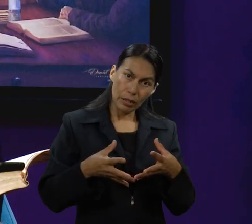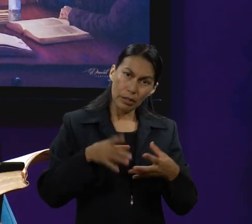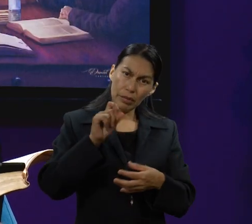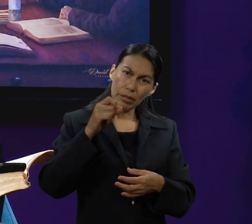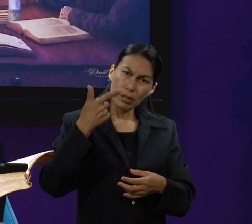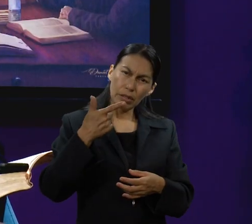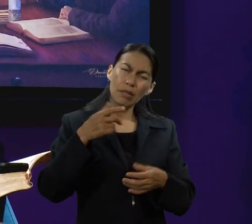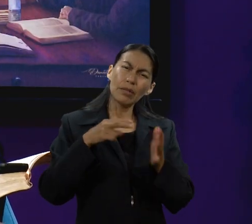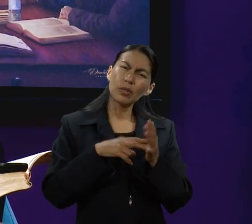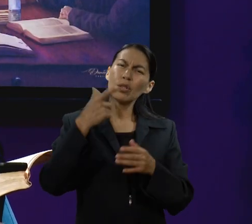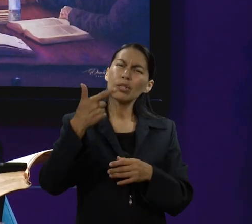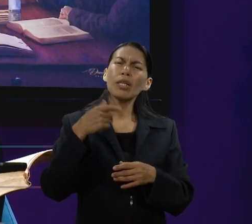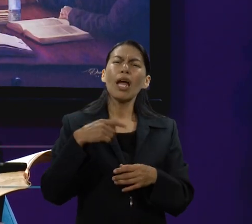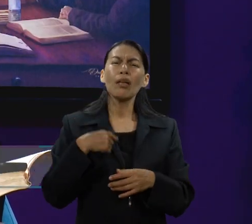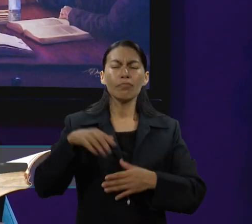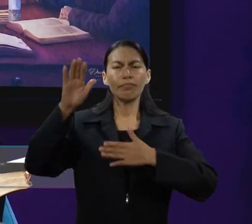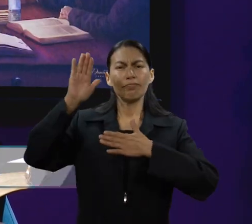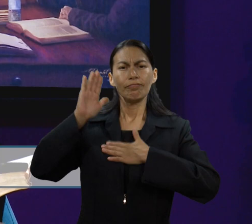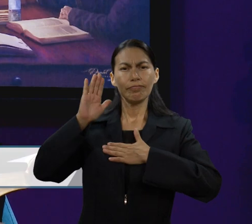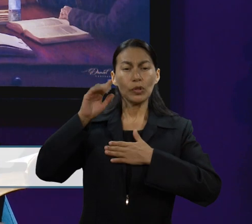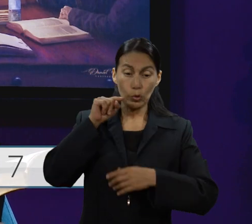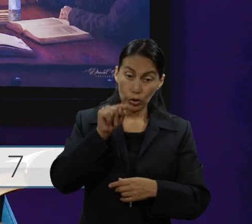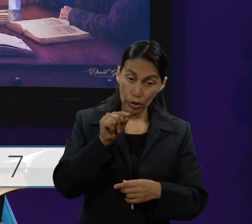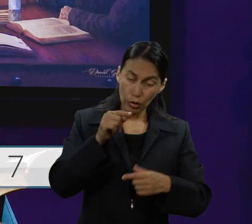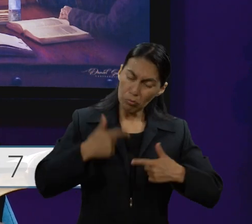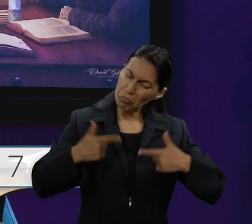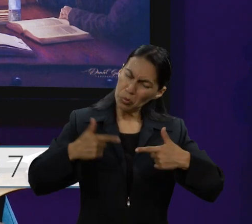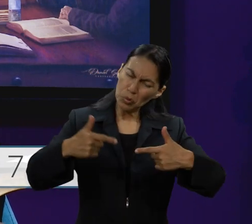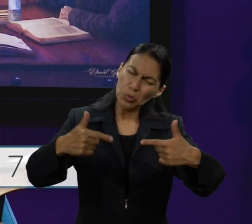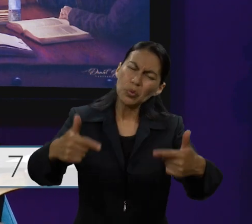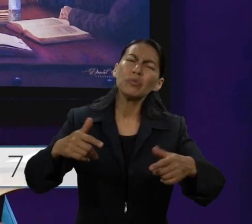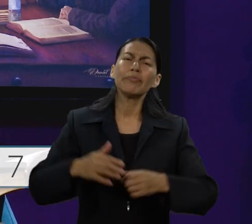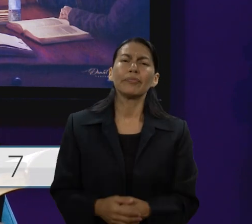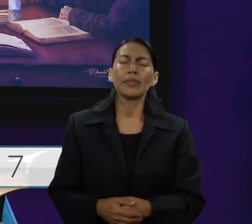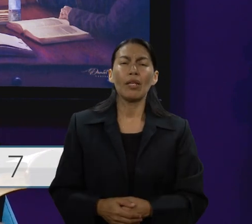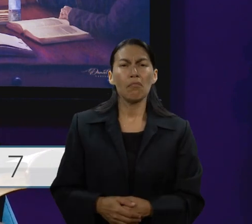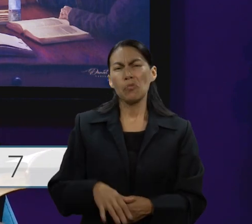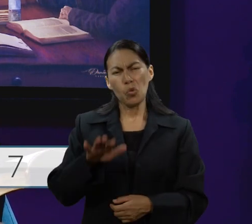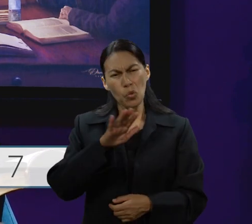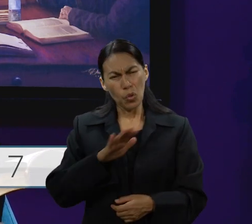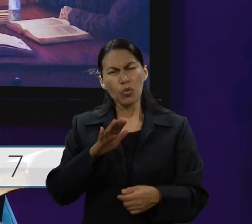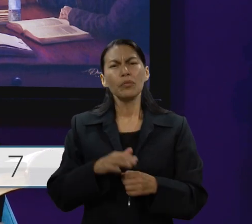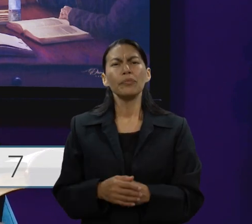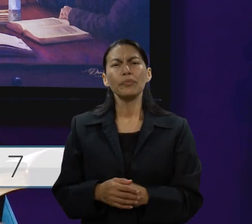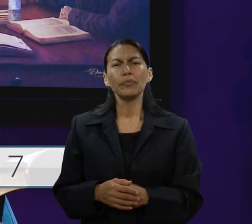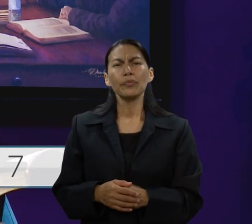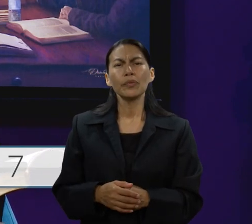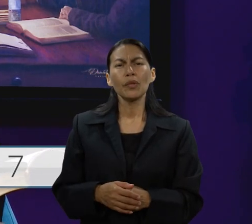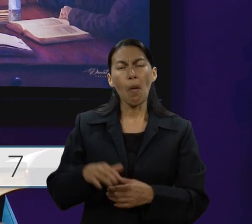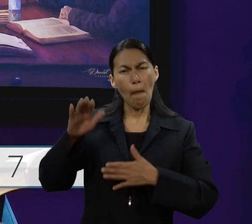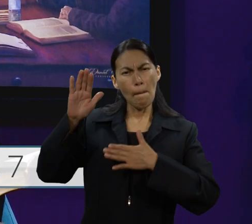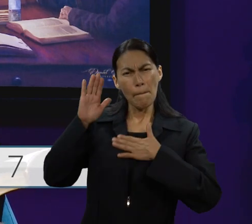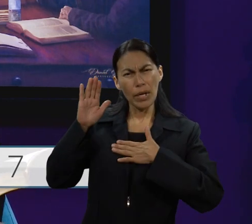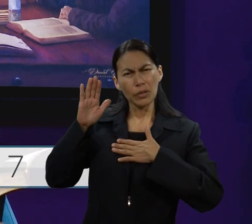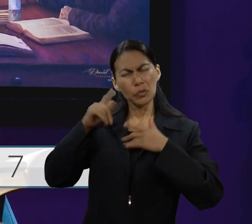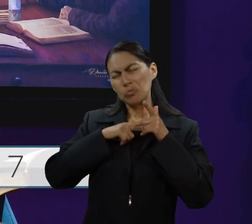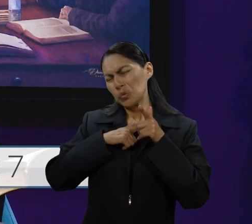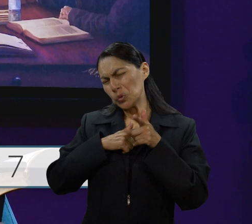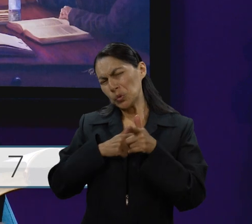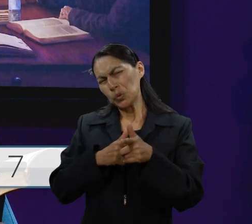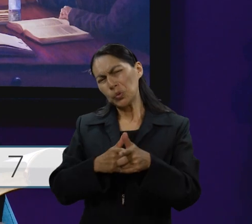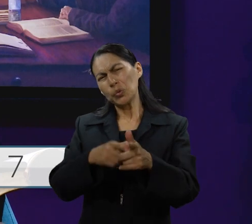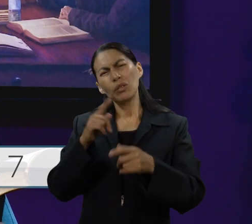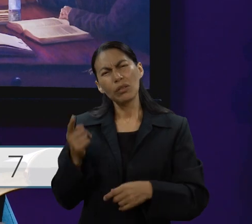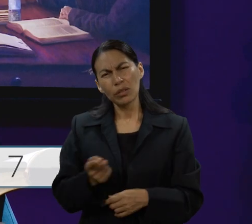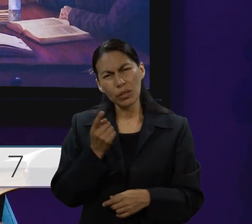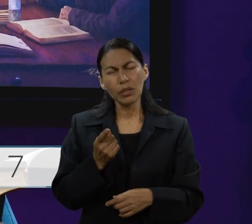17, versos 7. Estableceré un pacto contigo y tu descendencia después de ti, de generación en generación, un